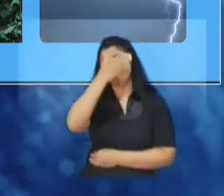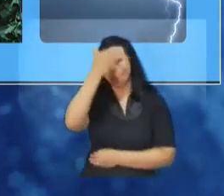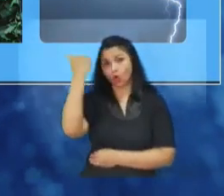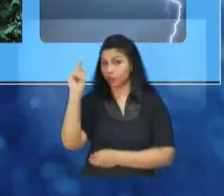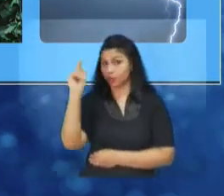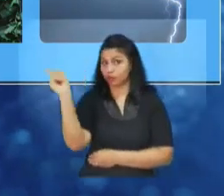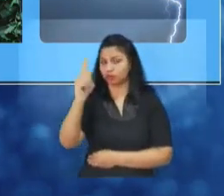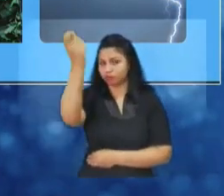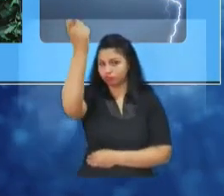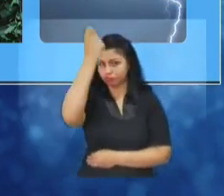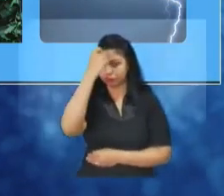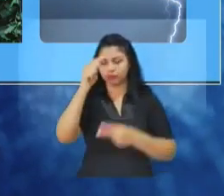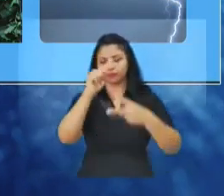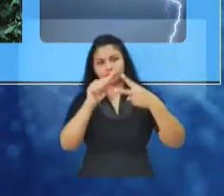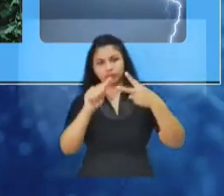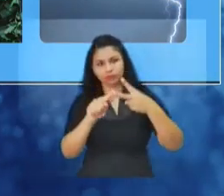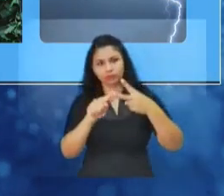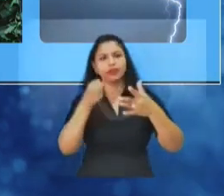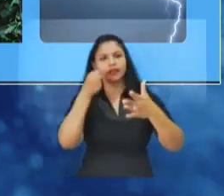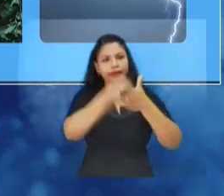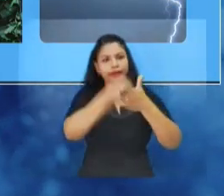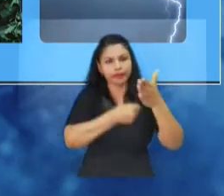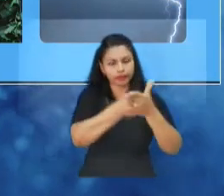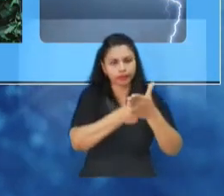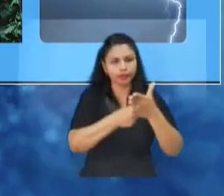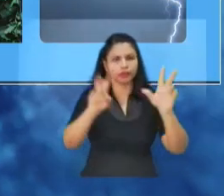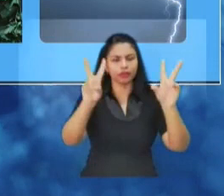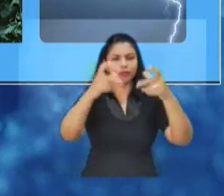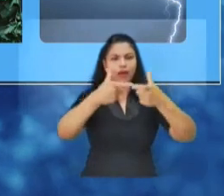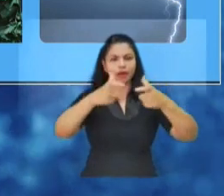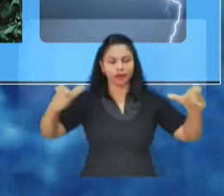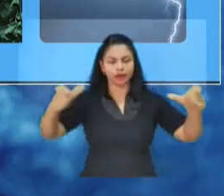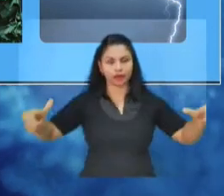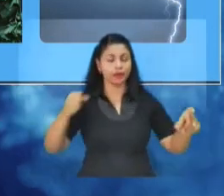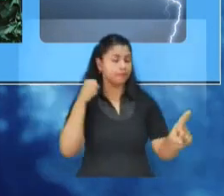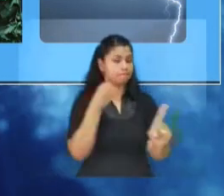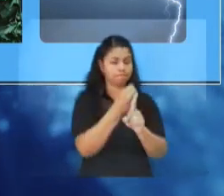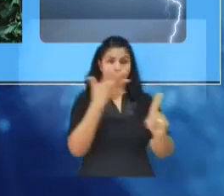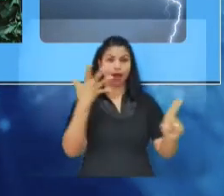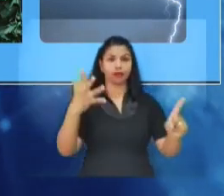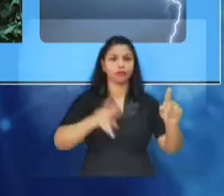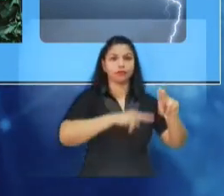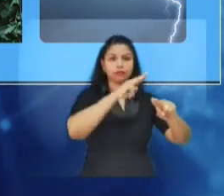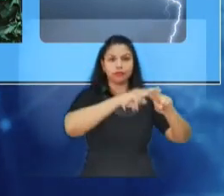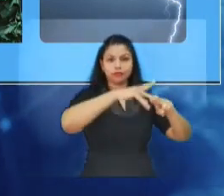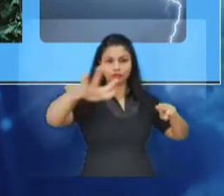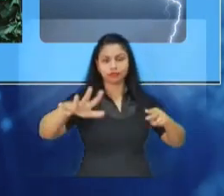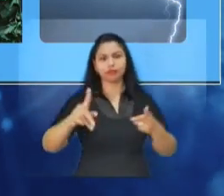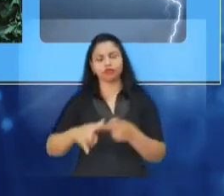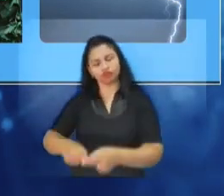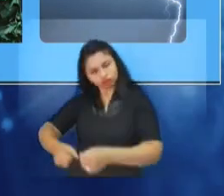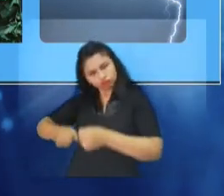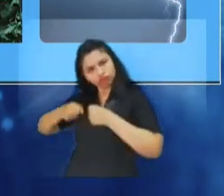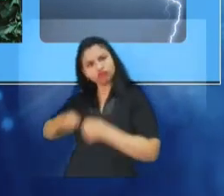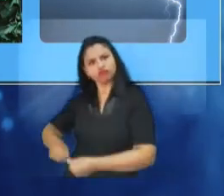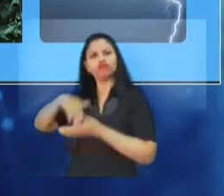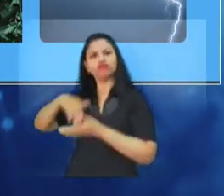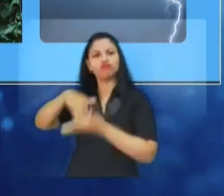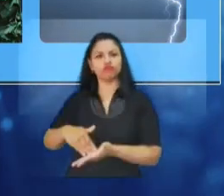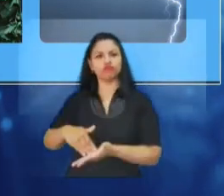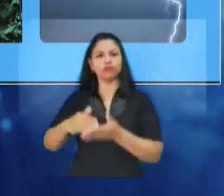para la gestión del espectro, el impacto en el medio ambiente y la resistencia o solidez de las redes de comunicación.